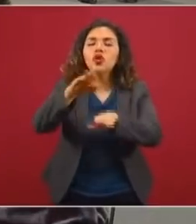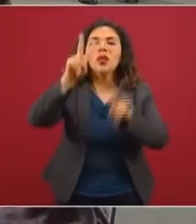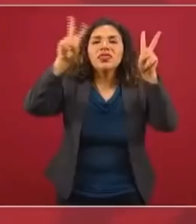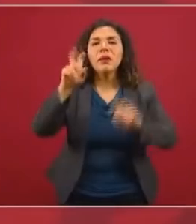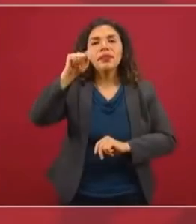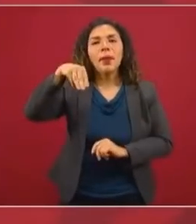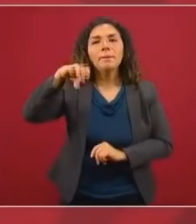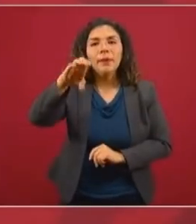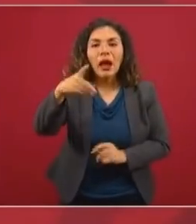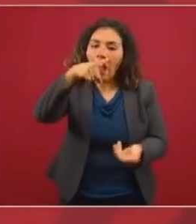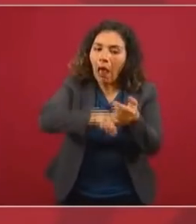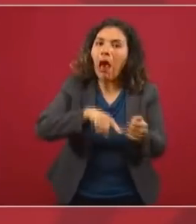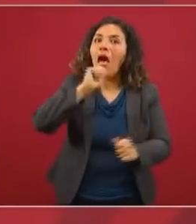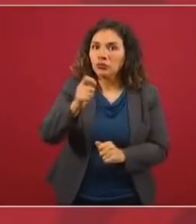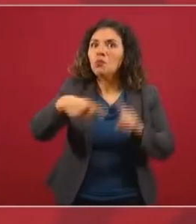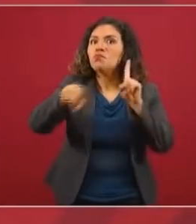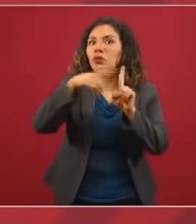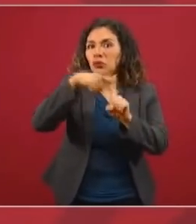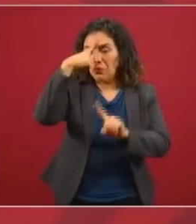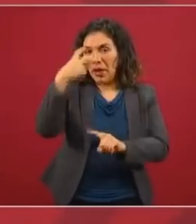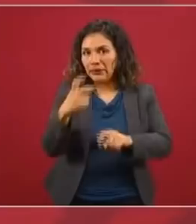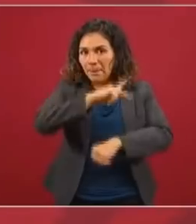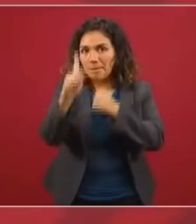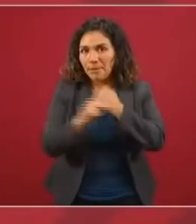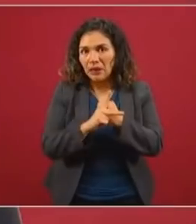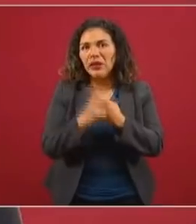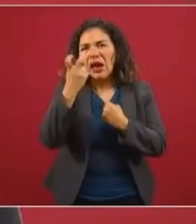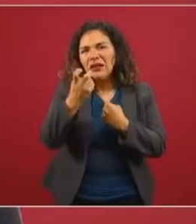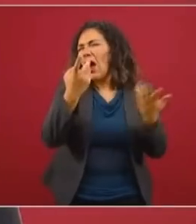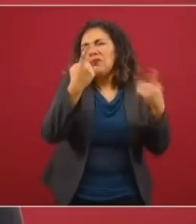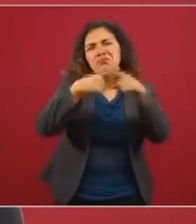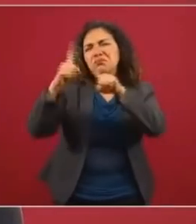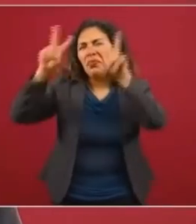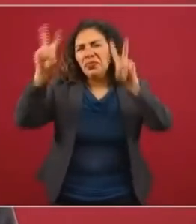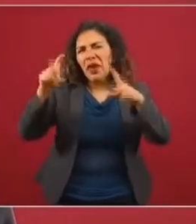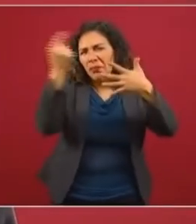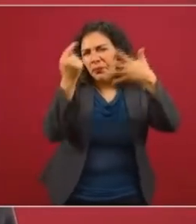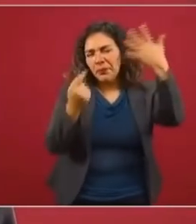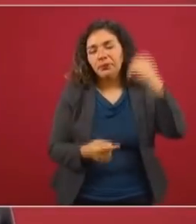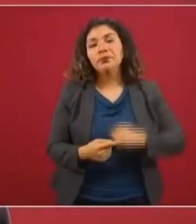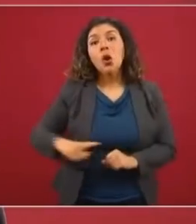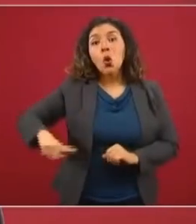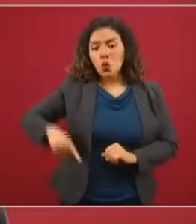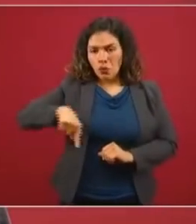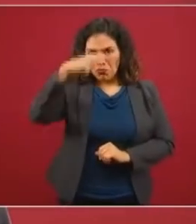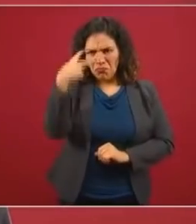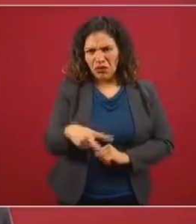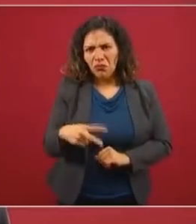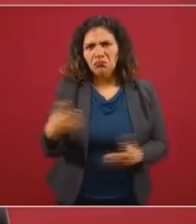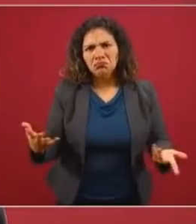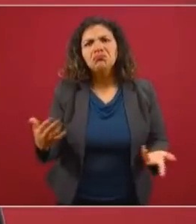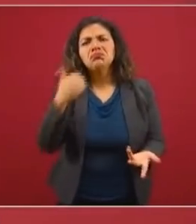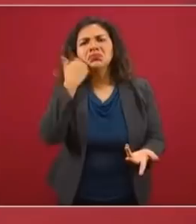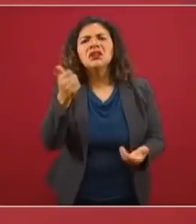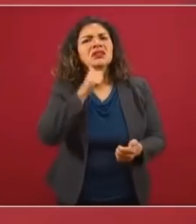positivas, muy positivas, que tiene para nuestro país, y entonces se tratan distintos temas. La postura del gobierno de México es un